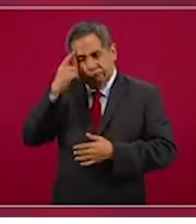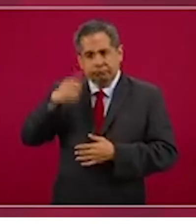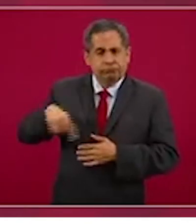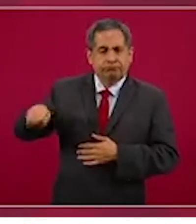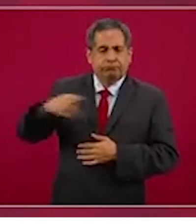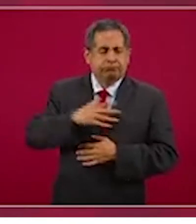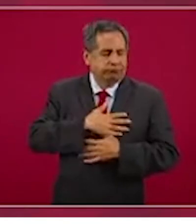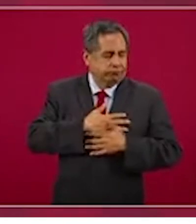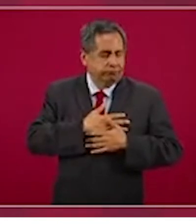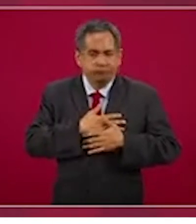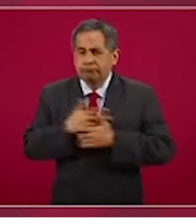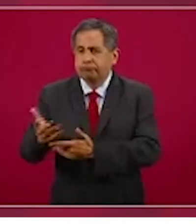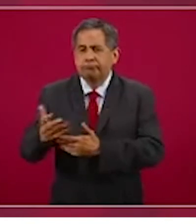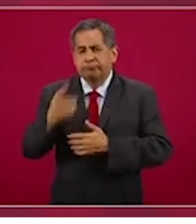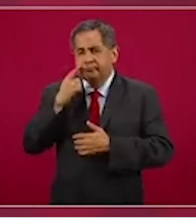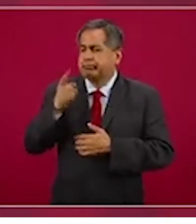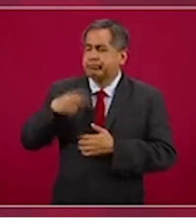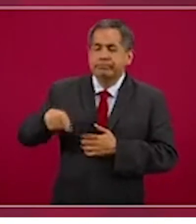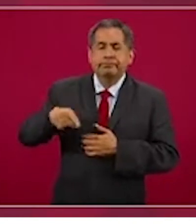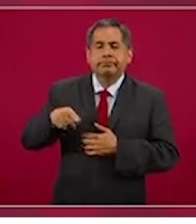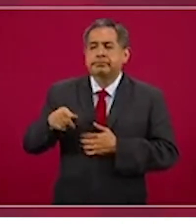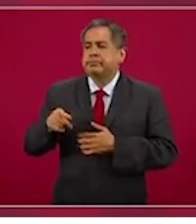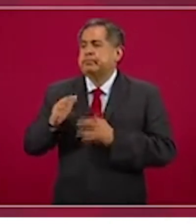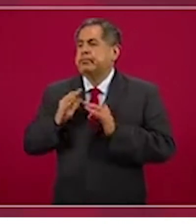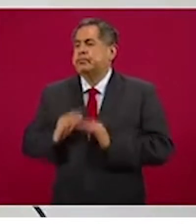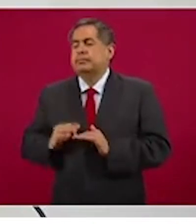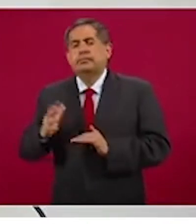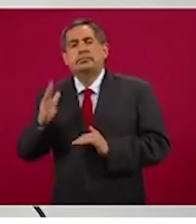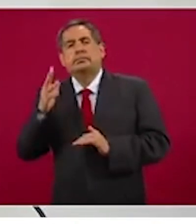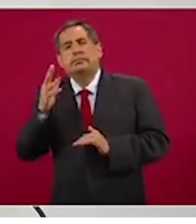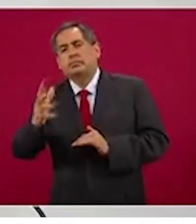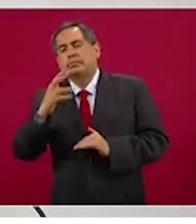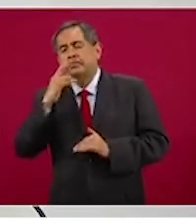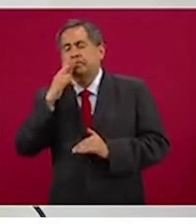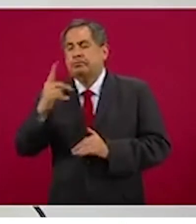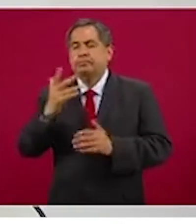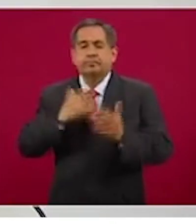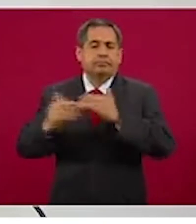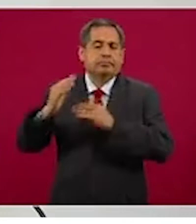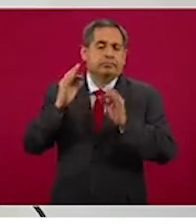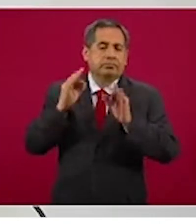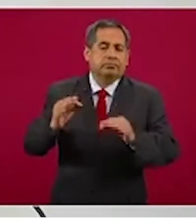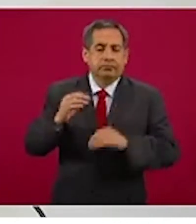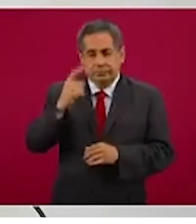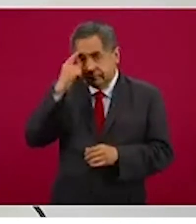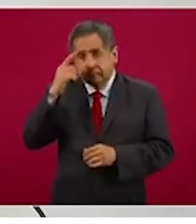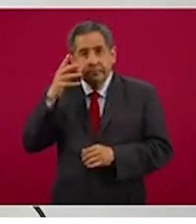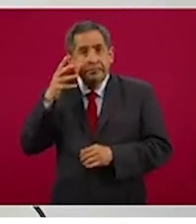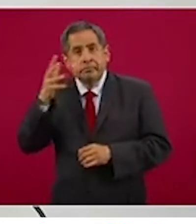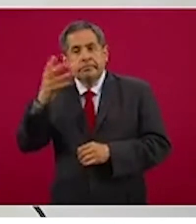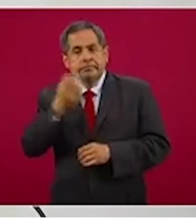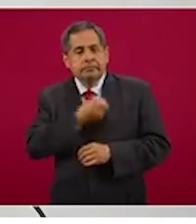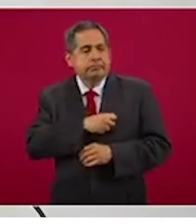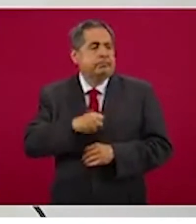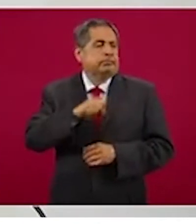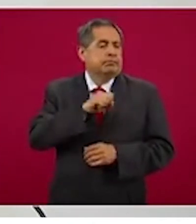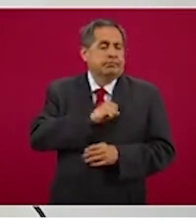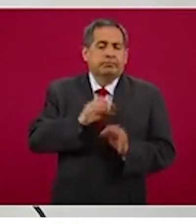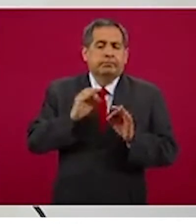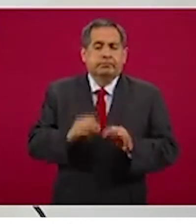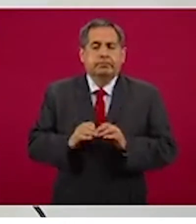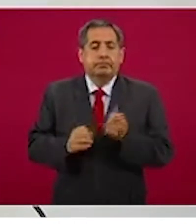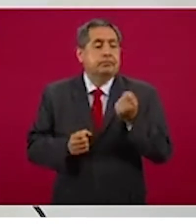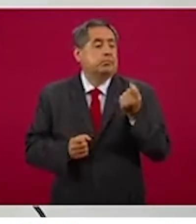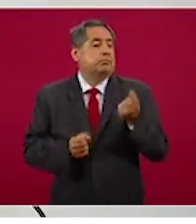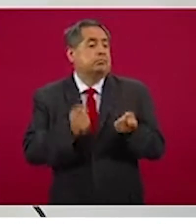Darlo todo hoy para que mañana tengamos un futuro en el que la salud no sea un bien